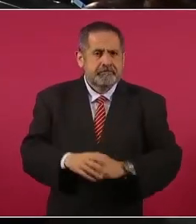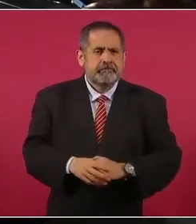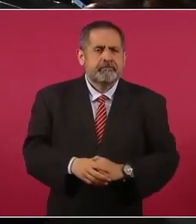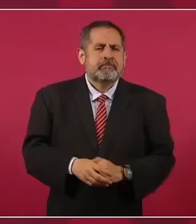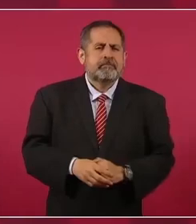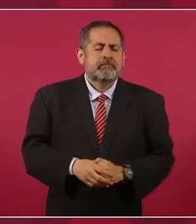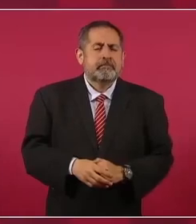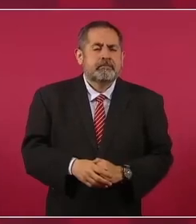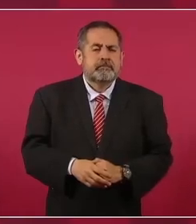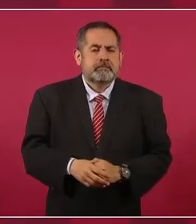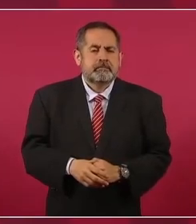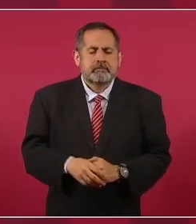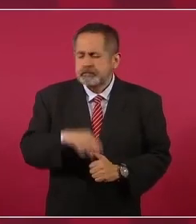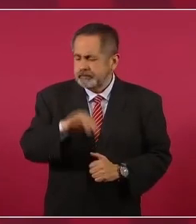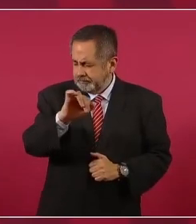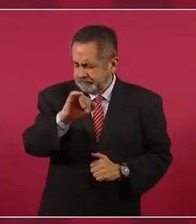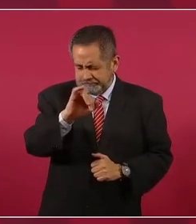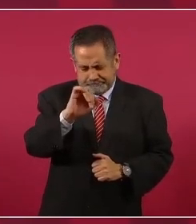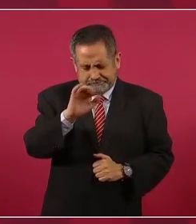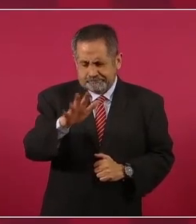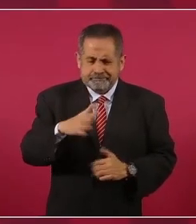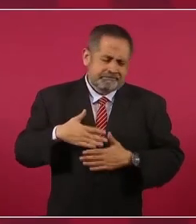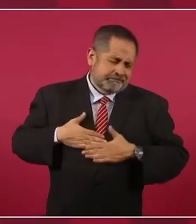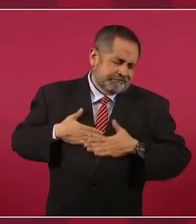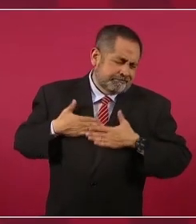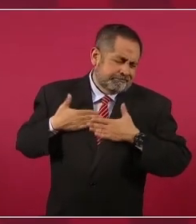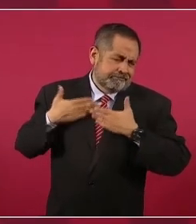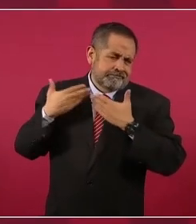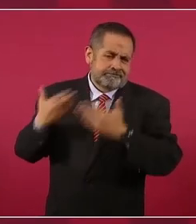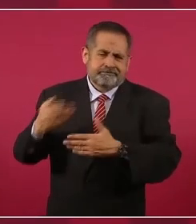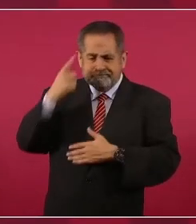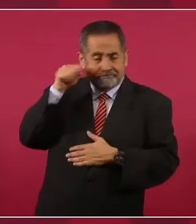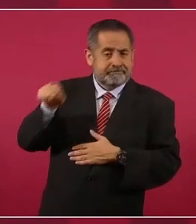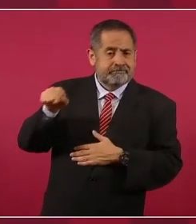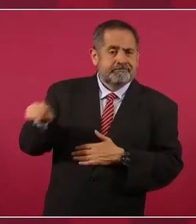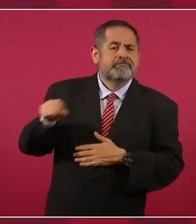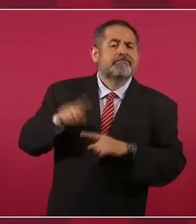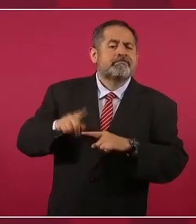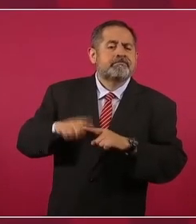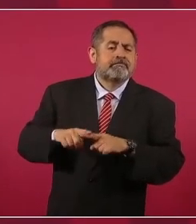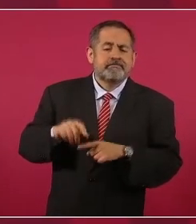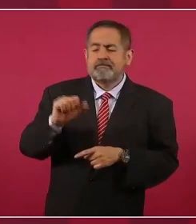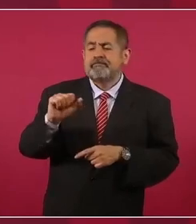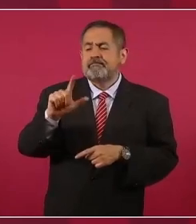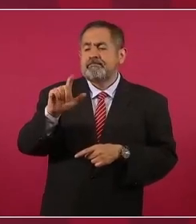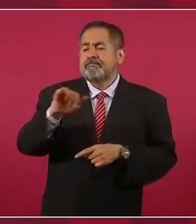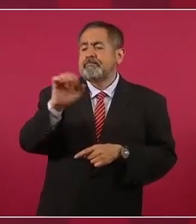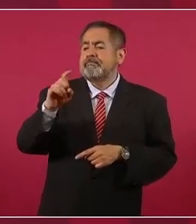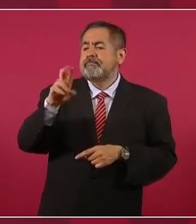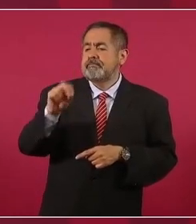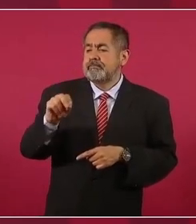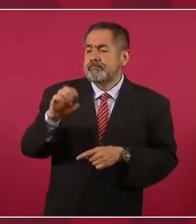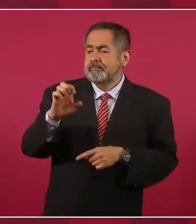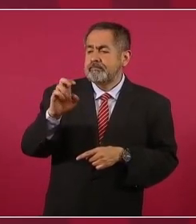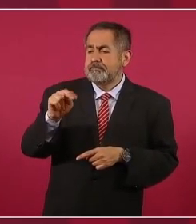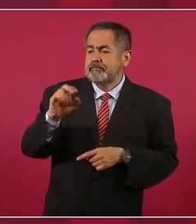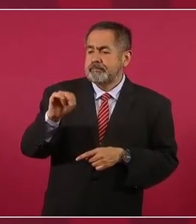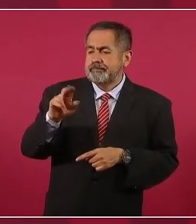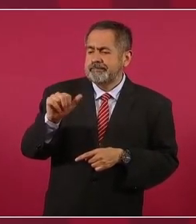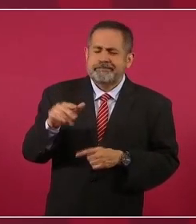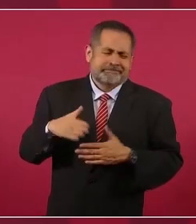tenemos toda la confianza a Alejandro Encinas. Es un hombre íntegro,